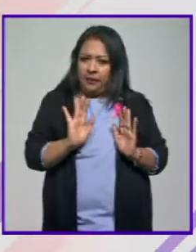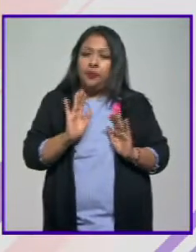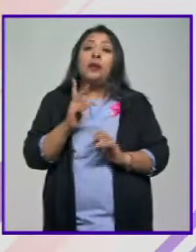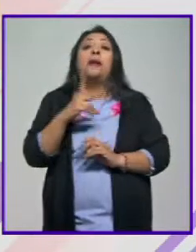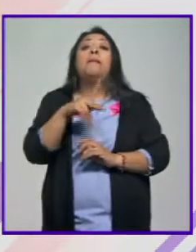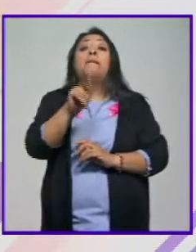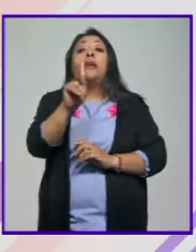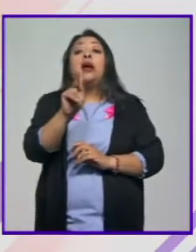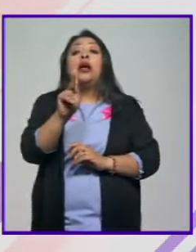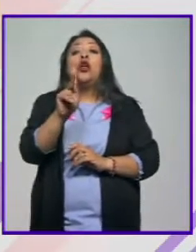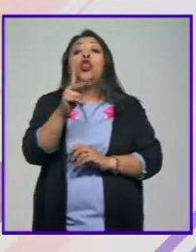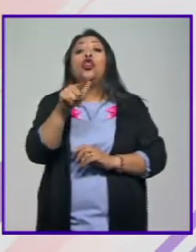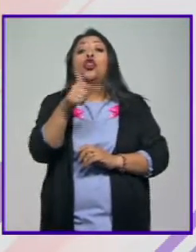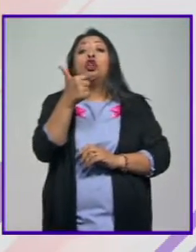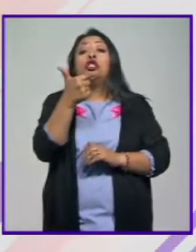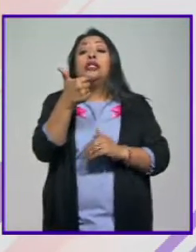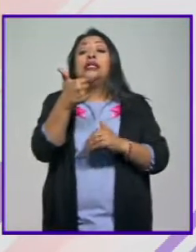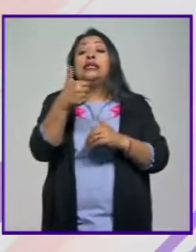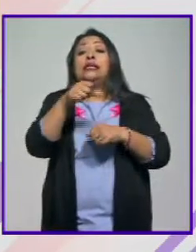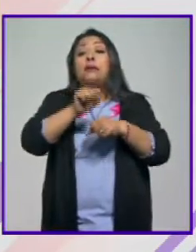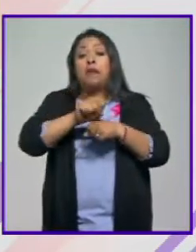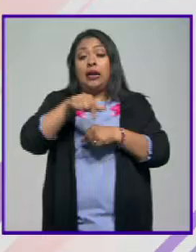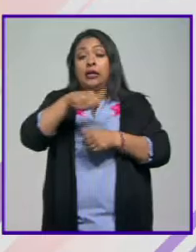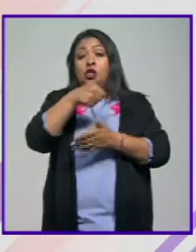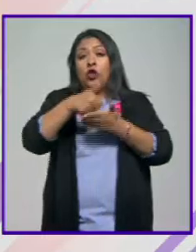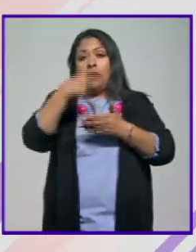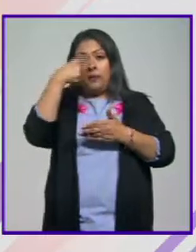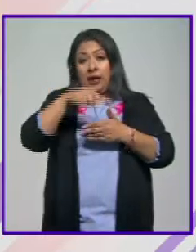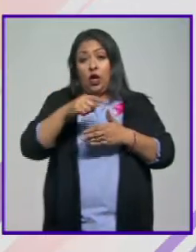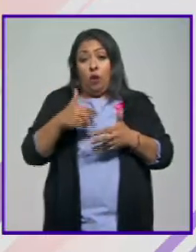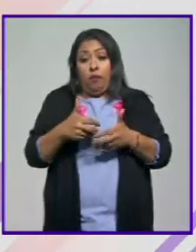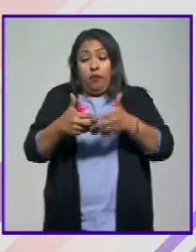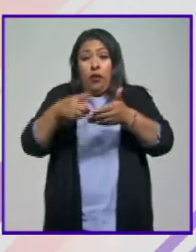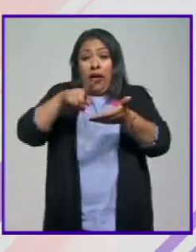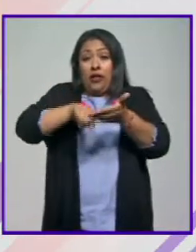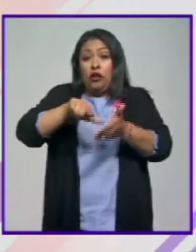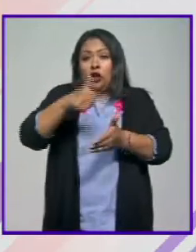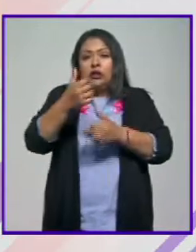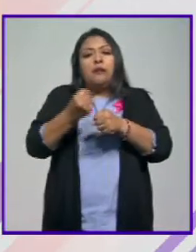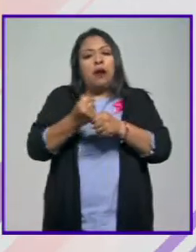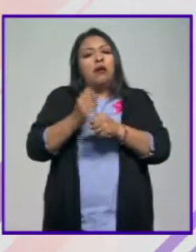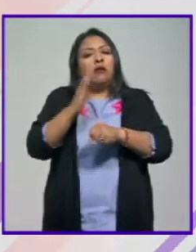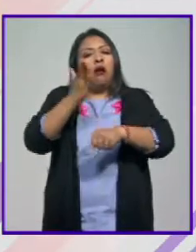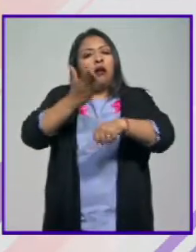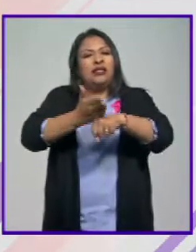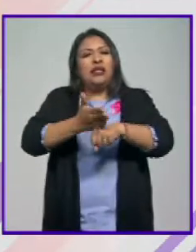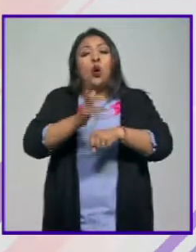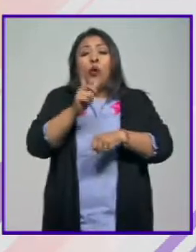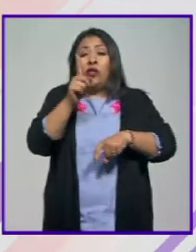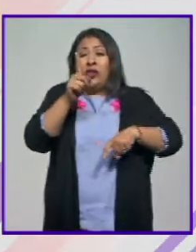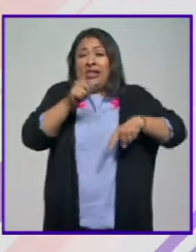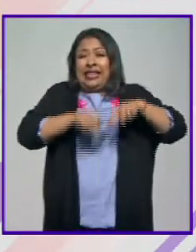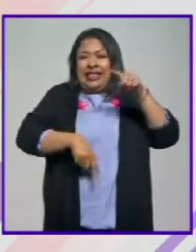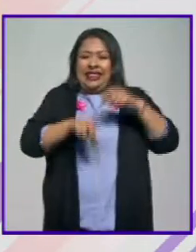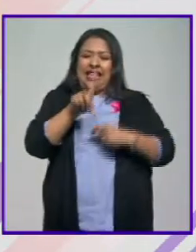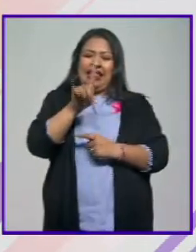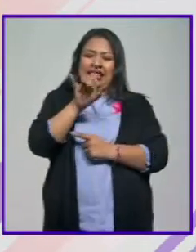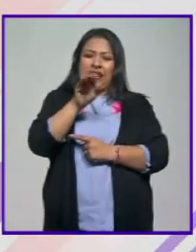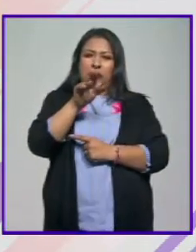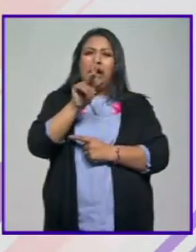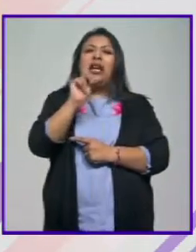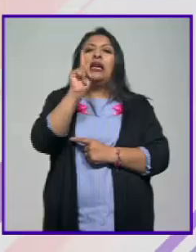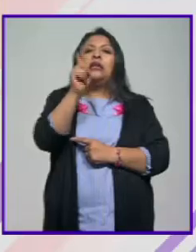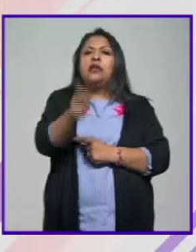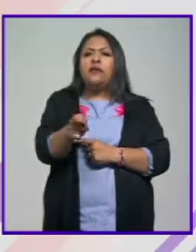que es a partir de las 12 semanas en la Ciudad de México. Esta despenalización significa no llevar